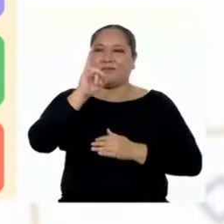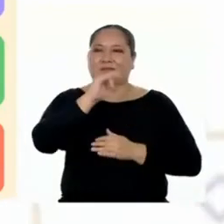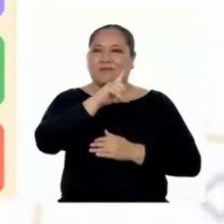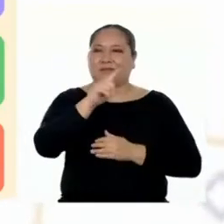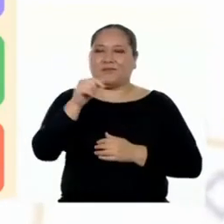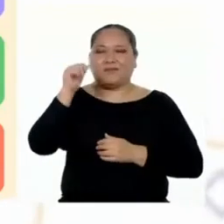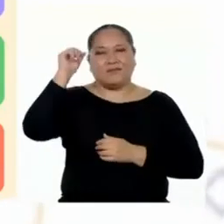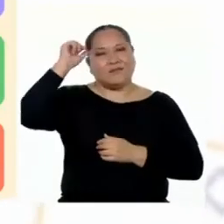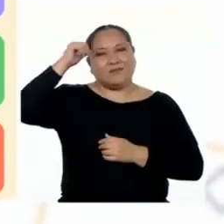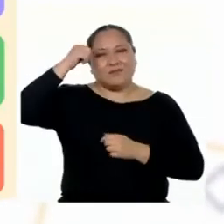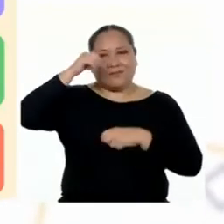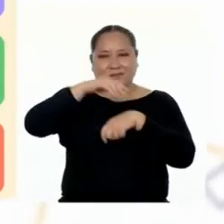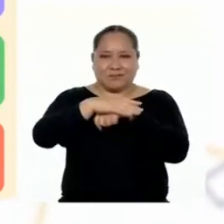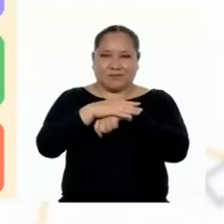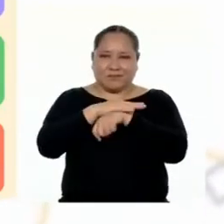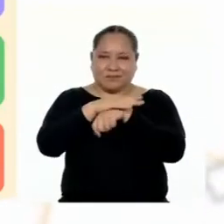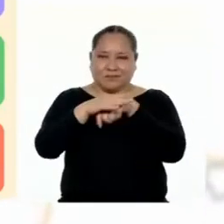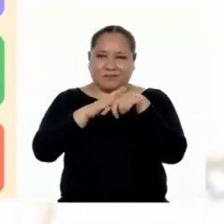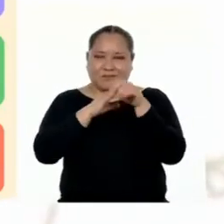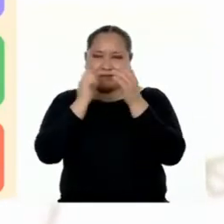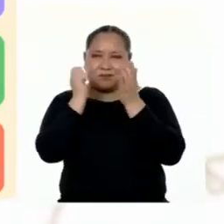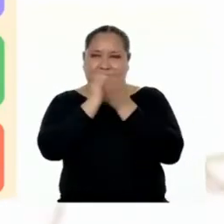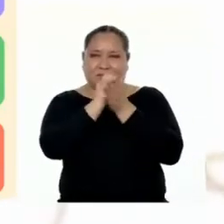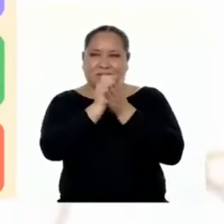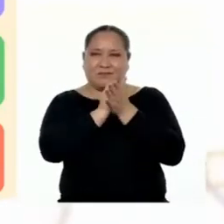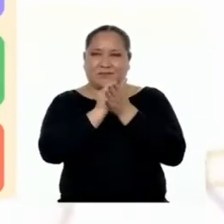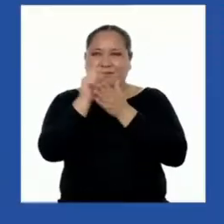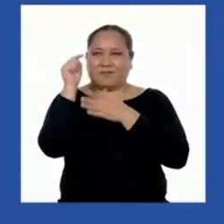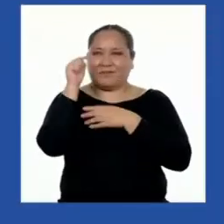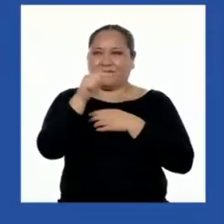fue nuestro plan de escritura para este producto.